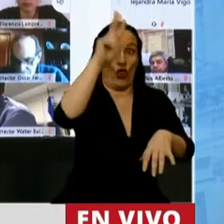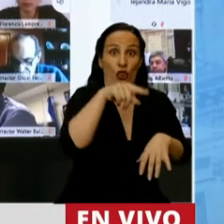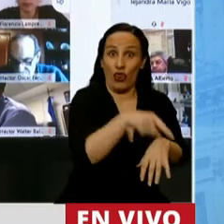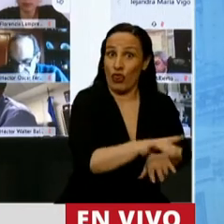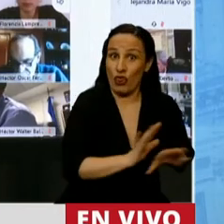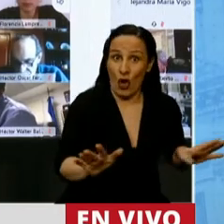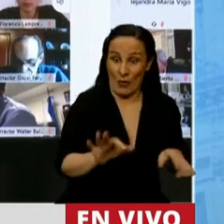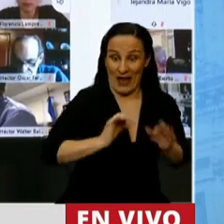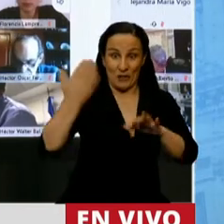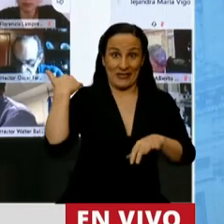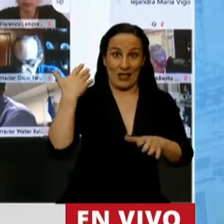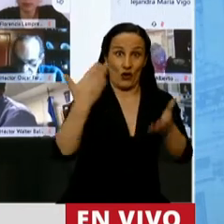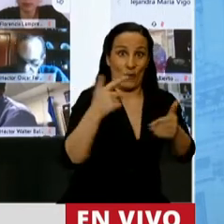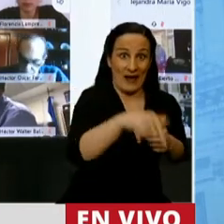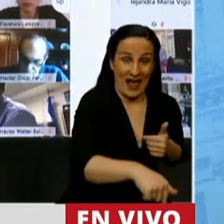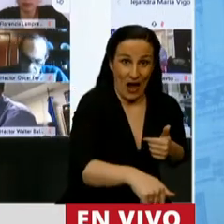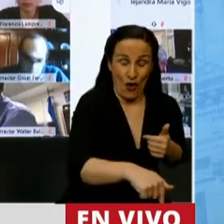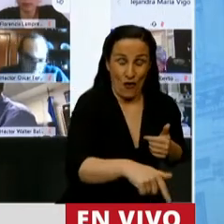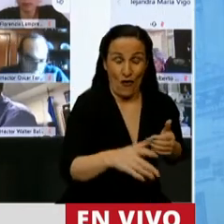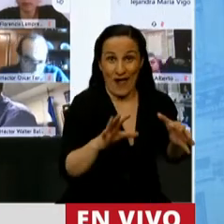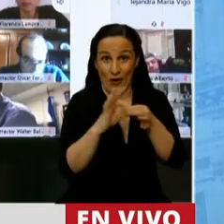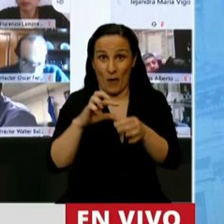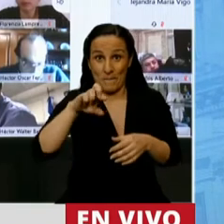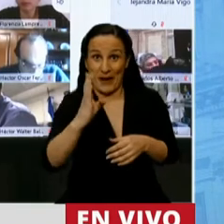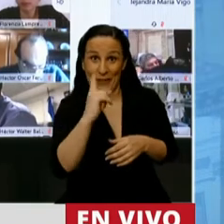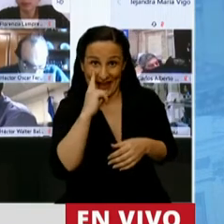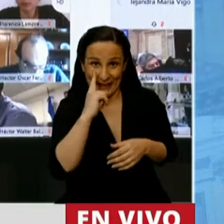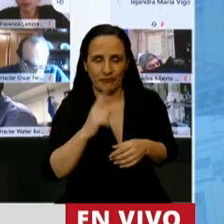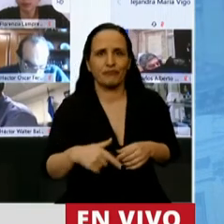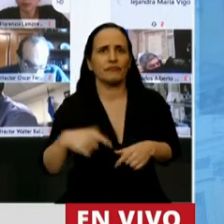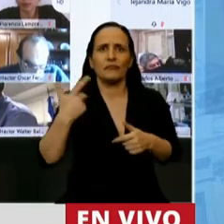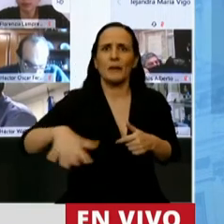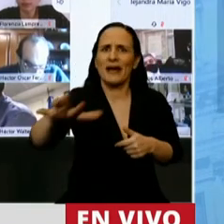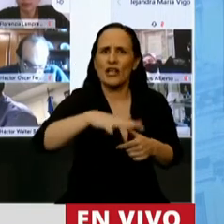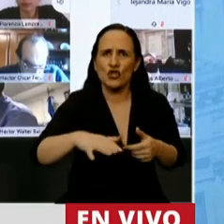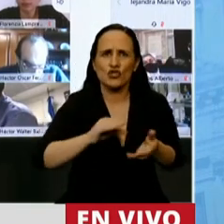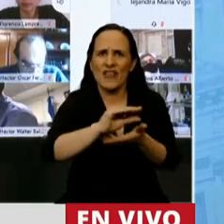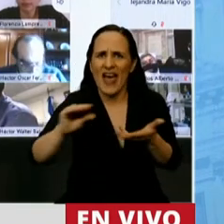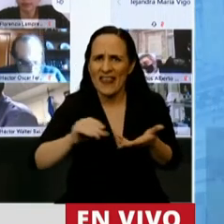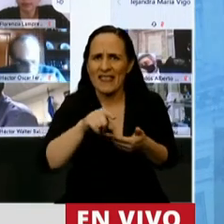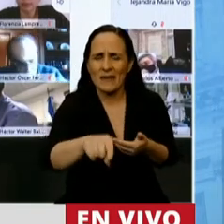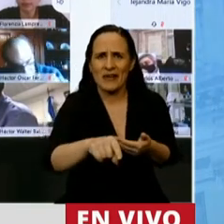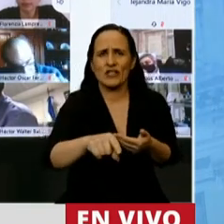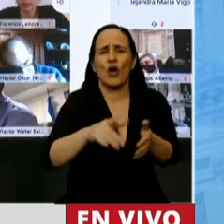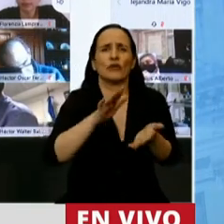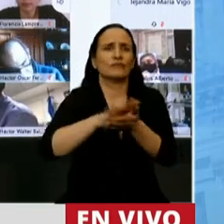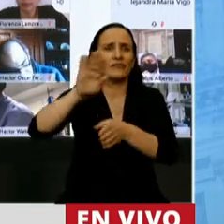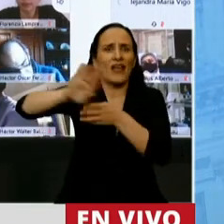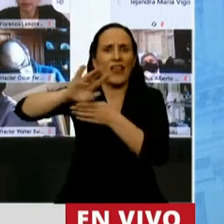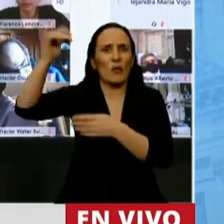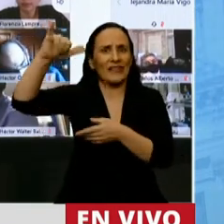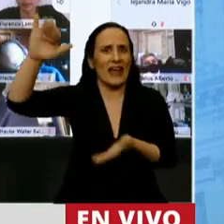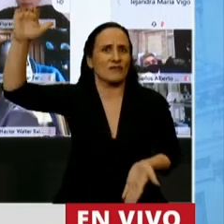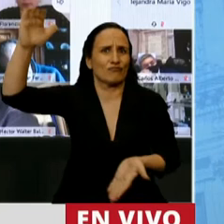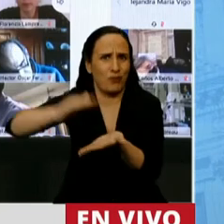encima de 2019 en términos de PBI, la inversión social, la baja de los intereses de la deuda externa.